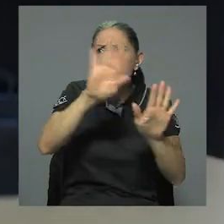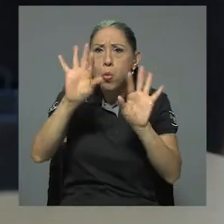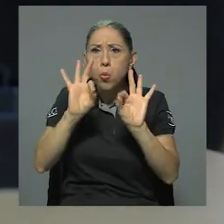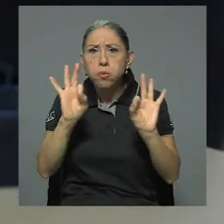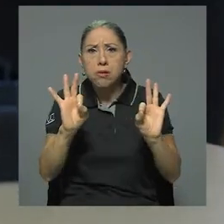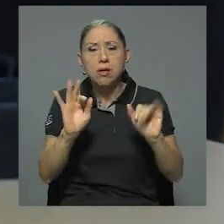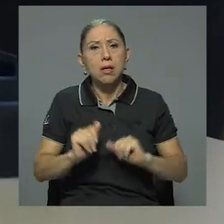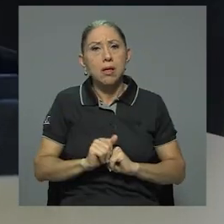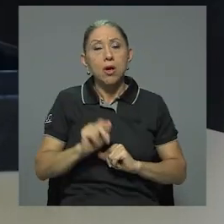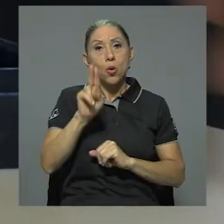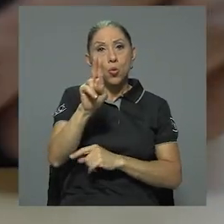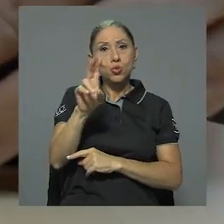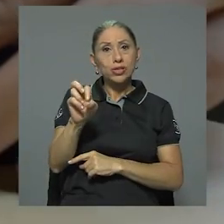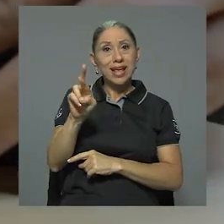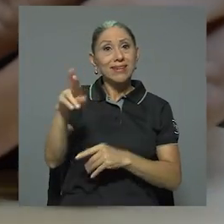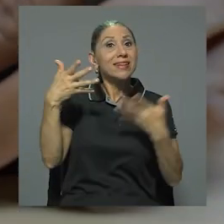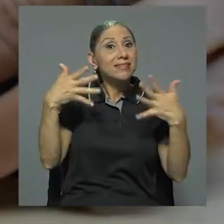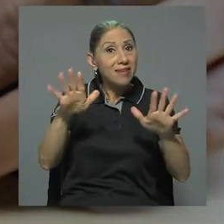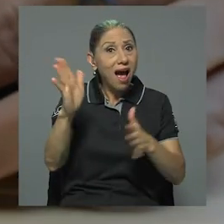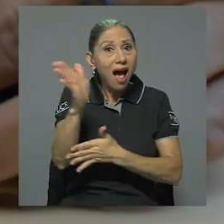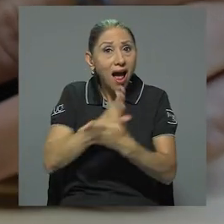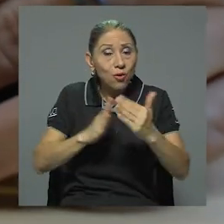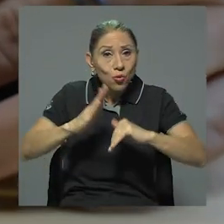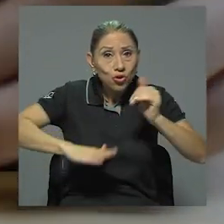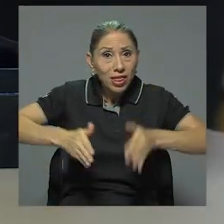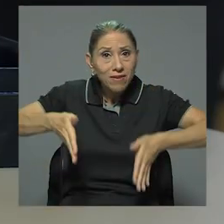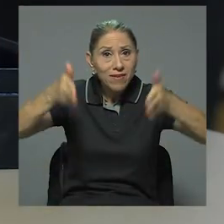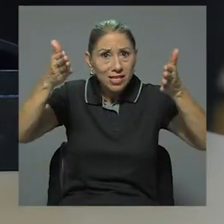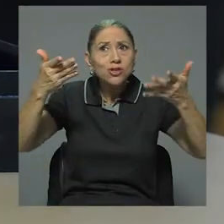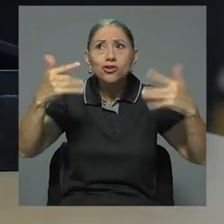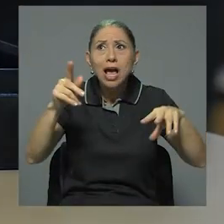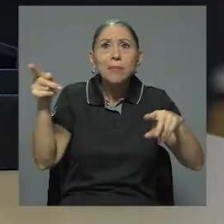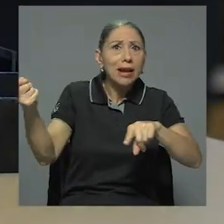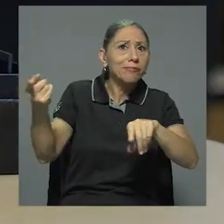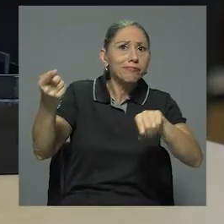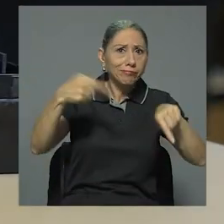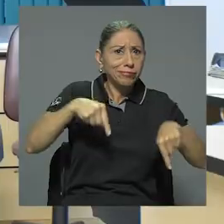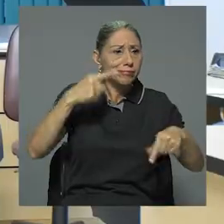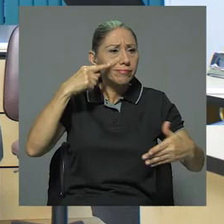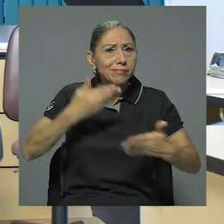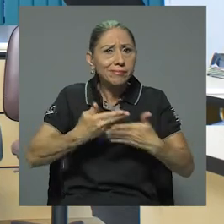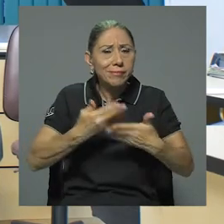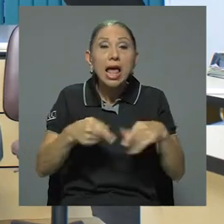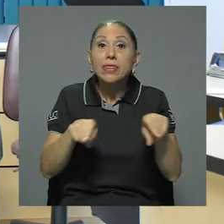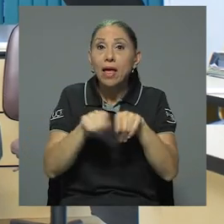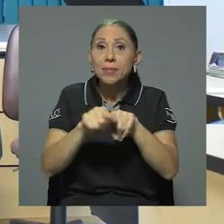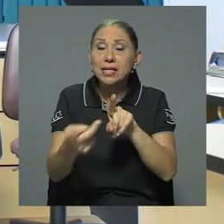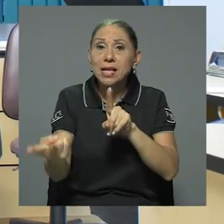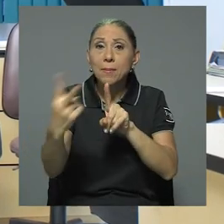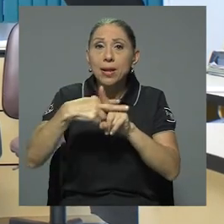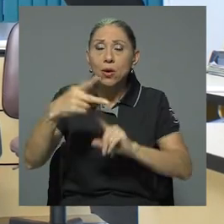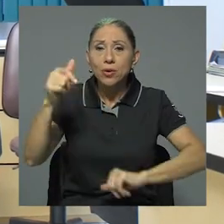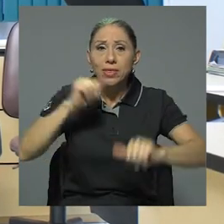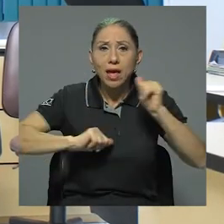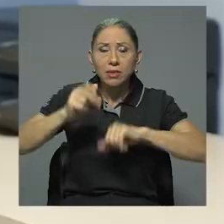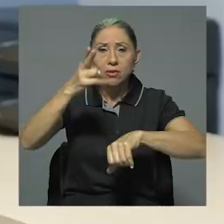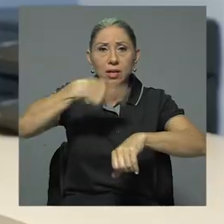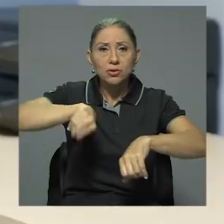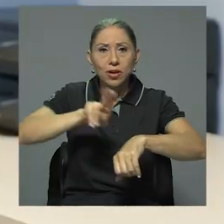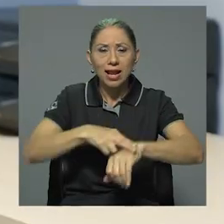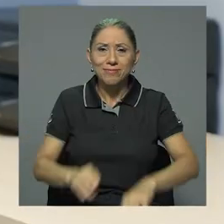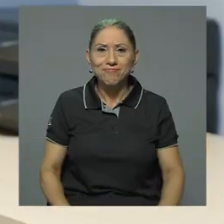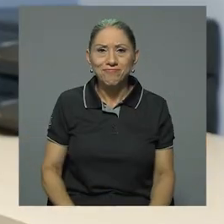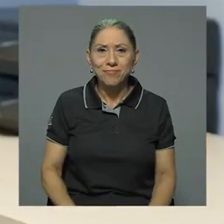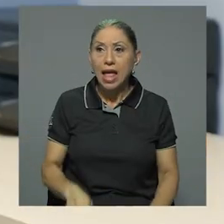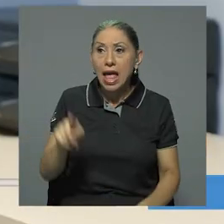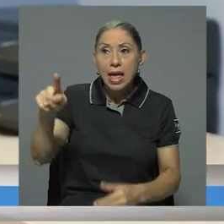En la UCR ya algunos edificios se han sometido a esta valoración e incluso también se aplicó en el Teatro Nacional. La